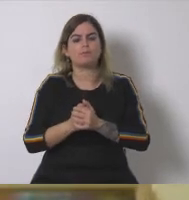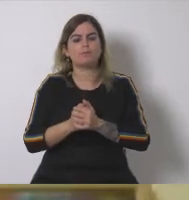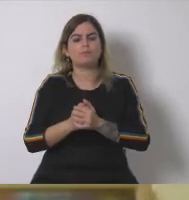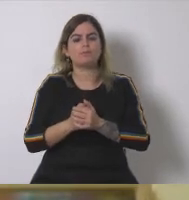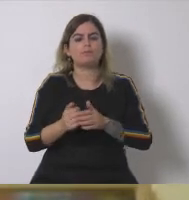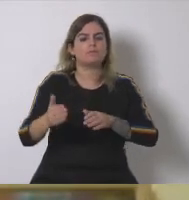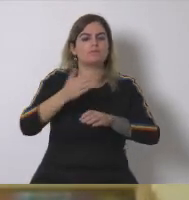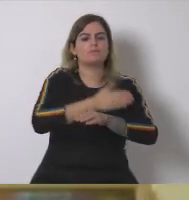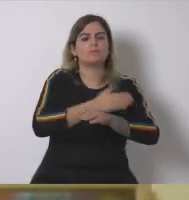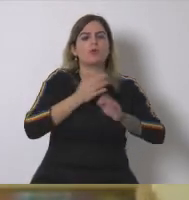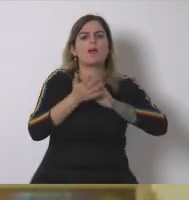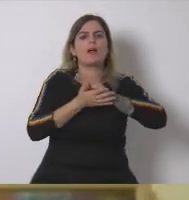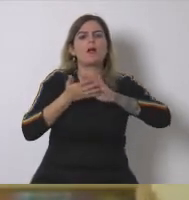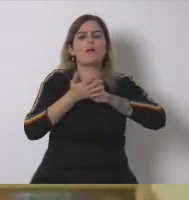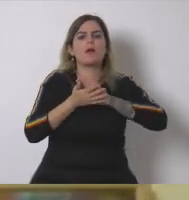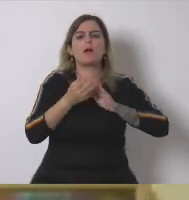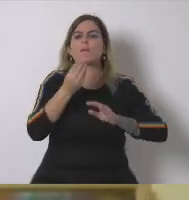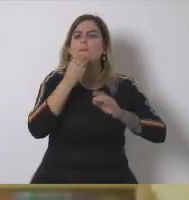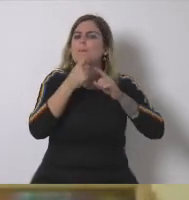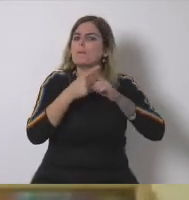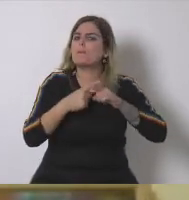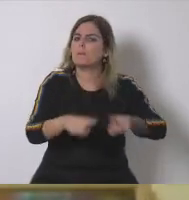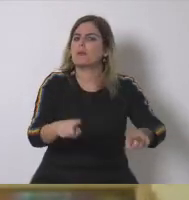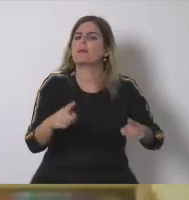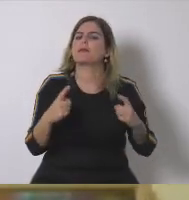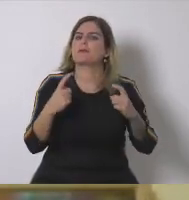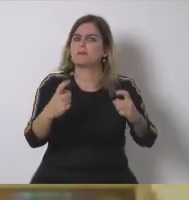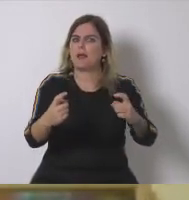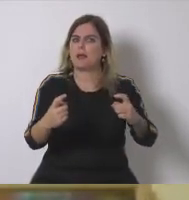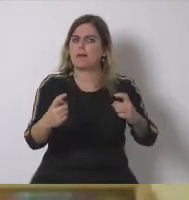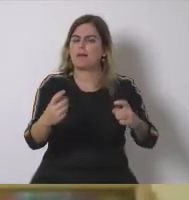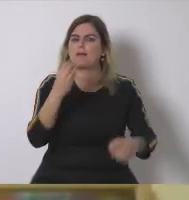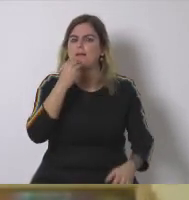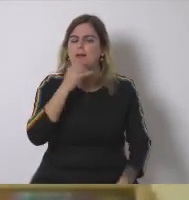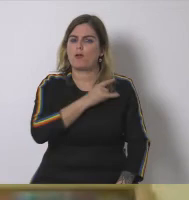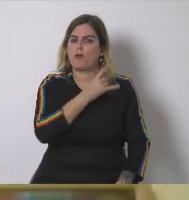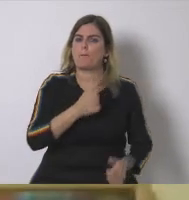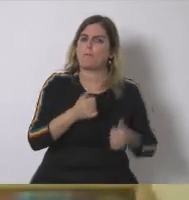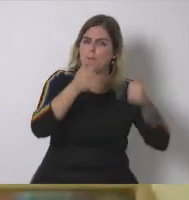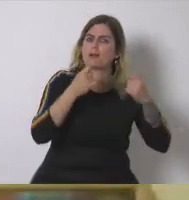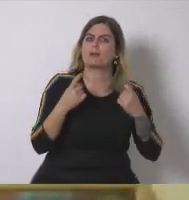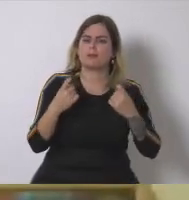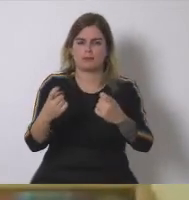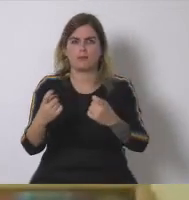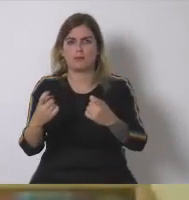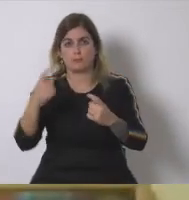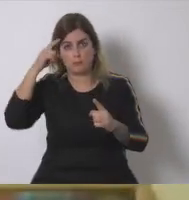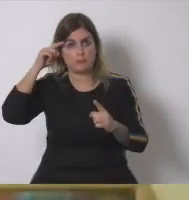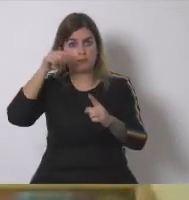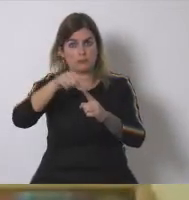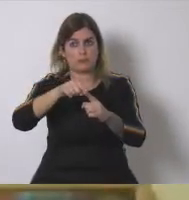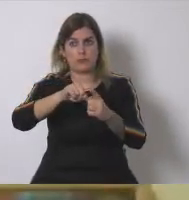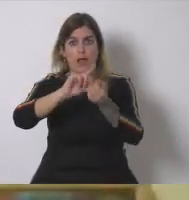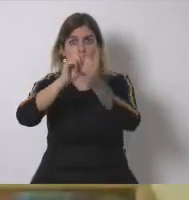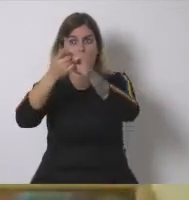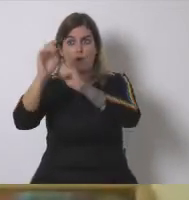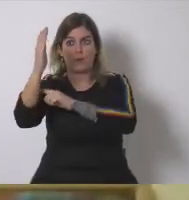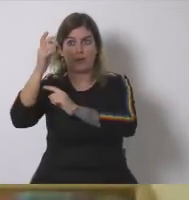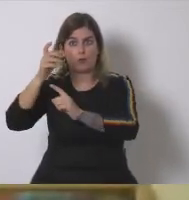la soberanía alimentaria porque nosotros hemos insistido que hace falta una